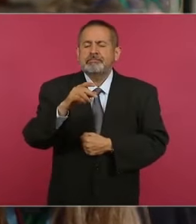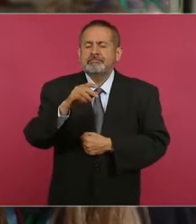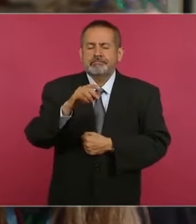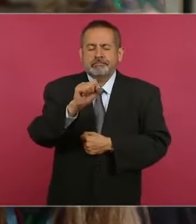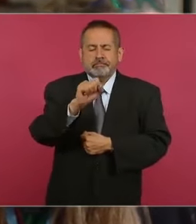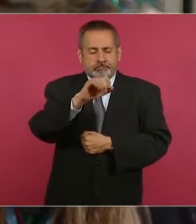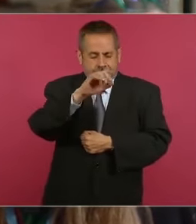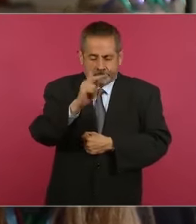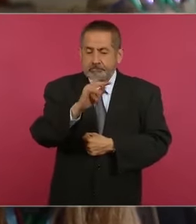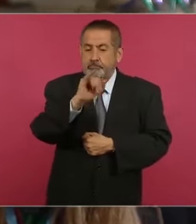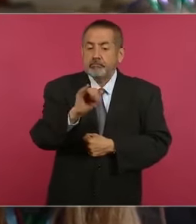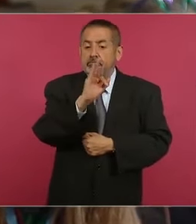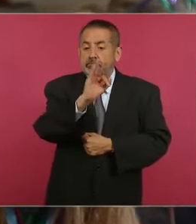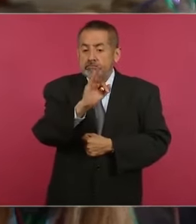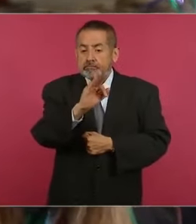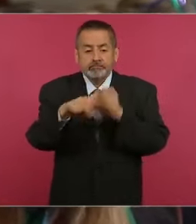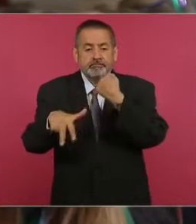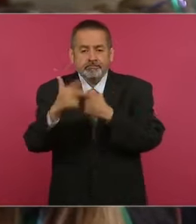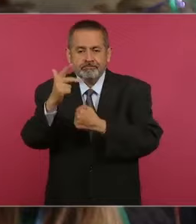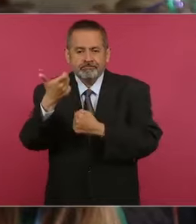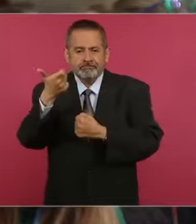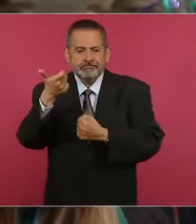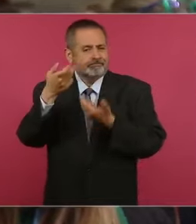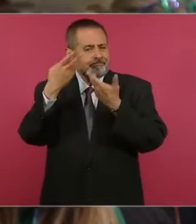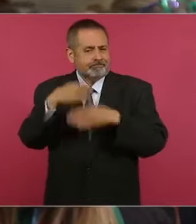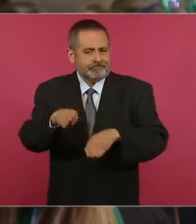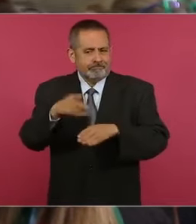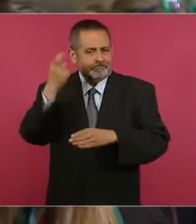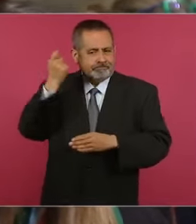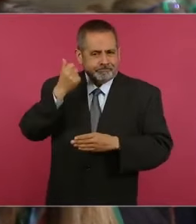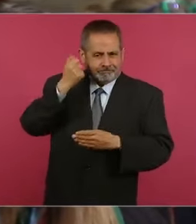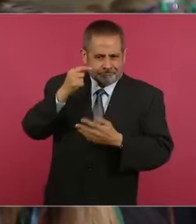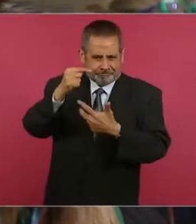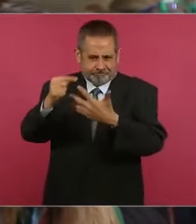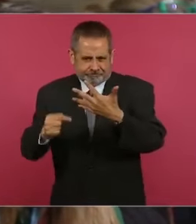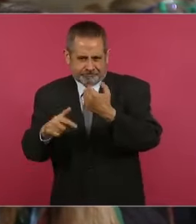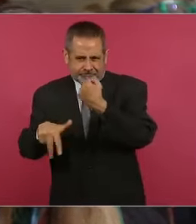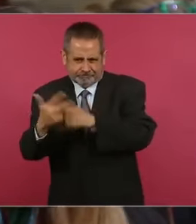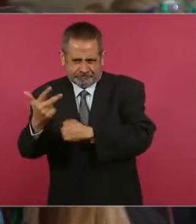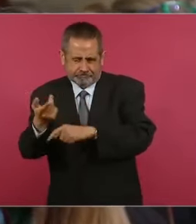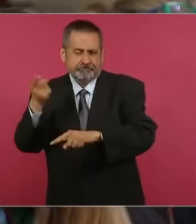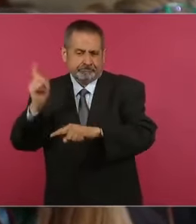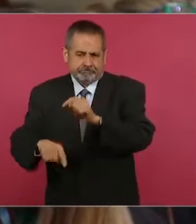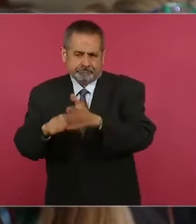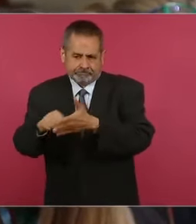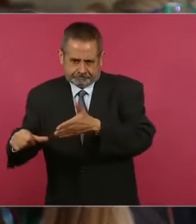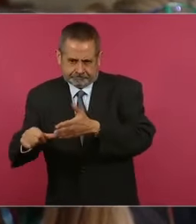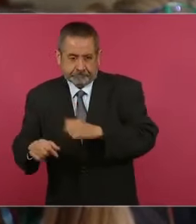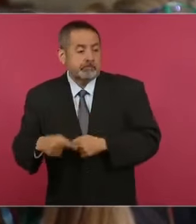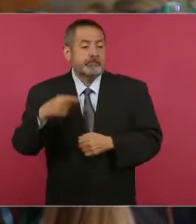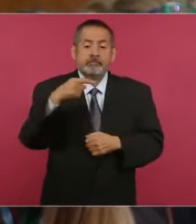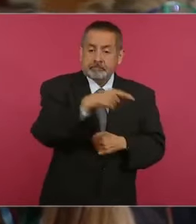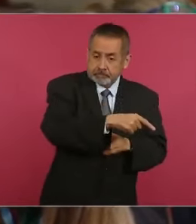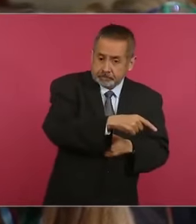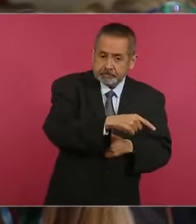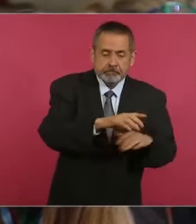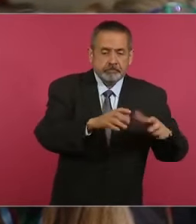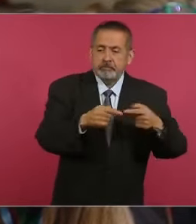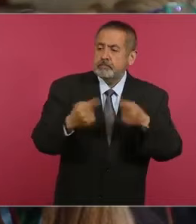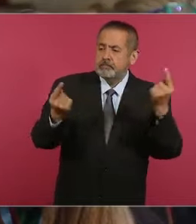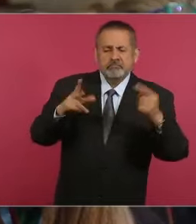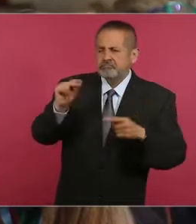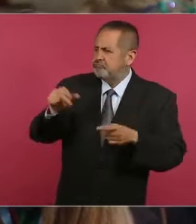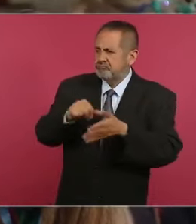Corte de Justicia, pero la oposición ya amenazó de que va a impugnar esto, va a